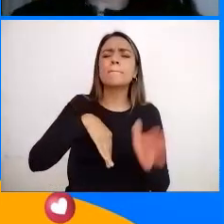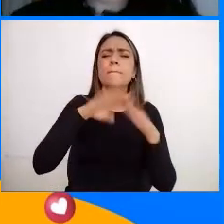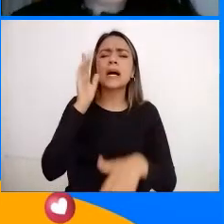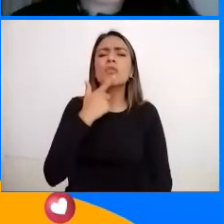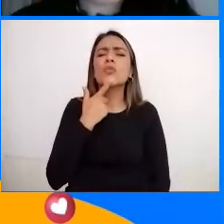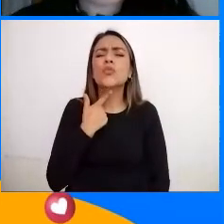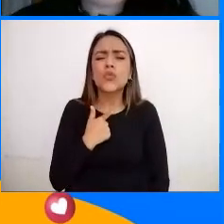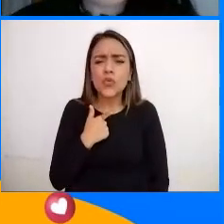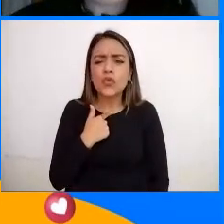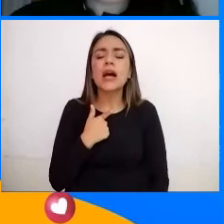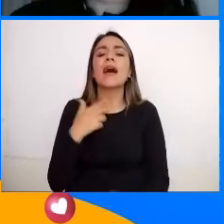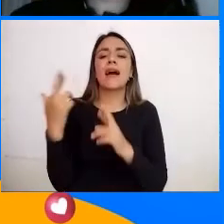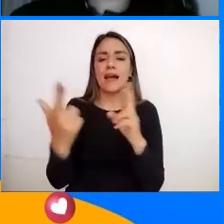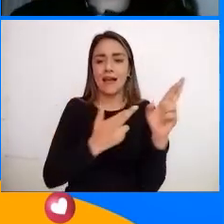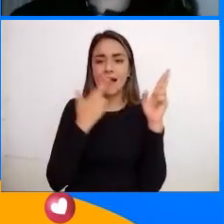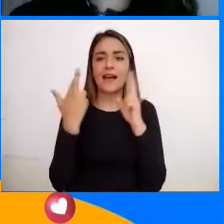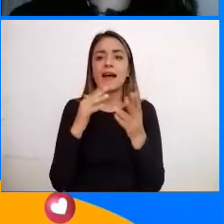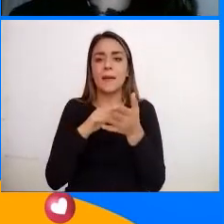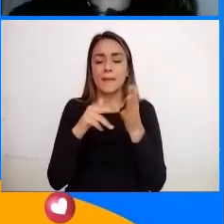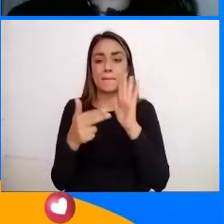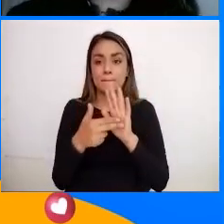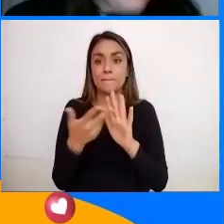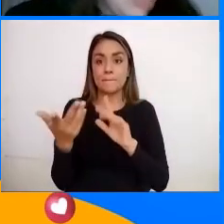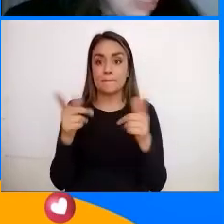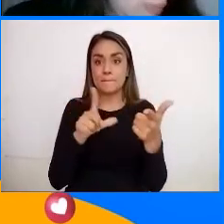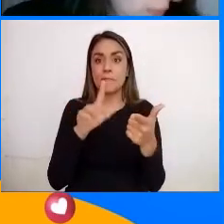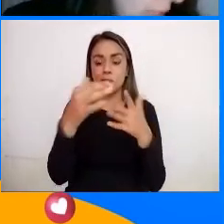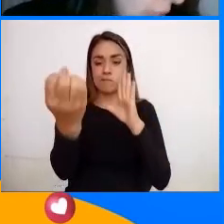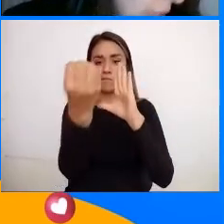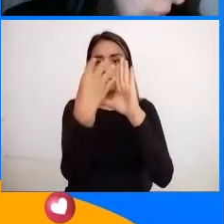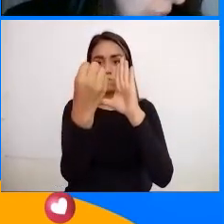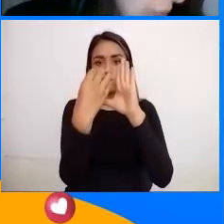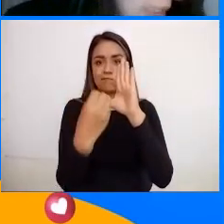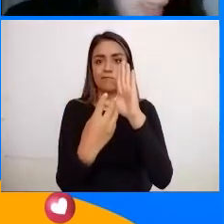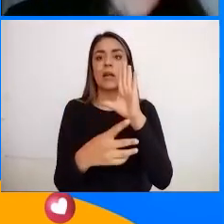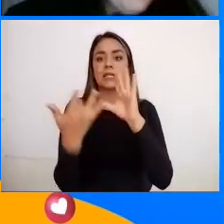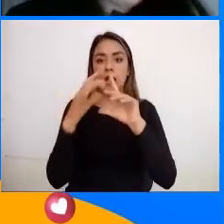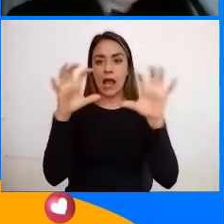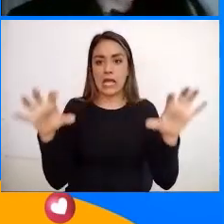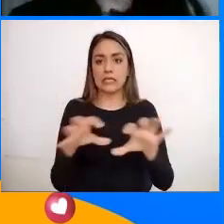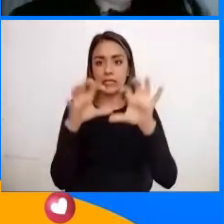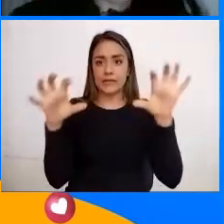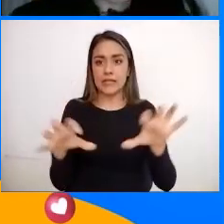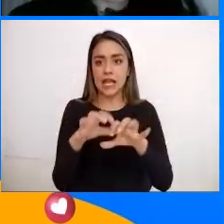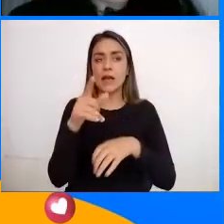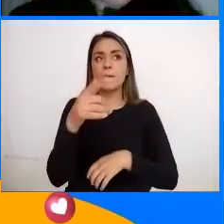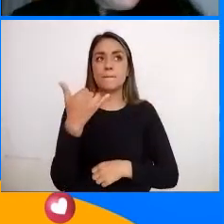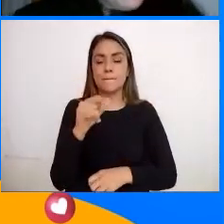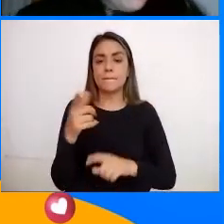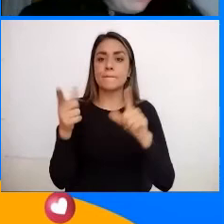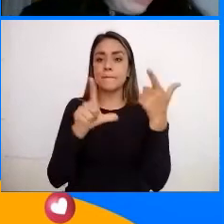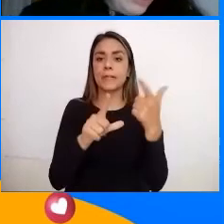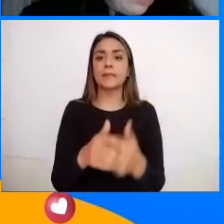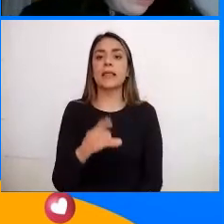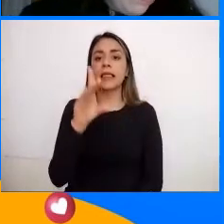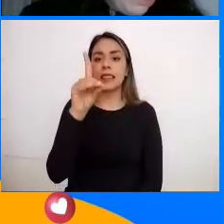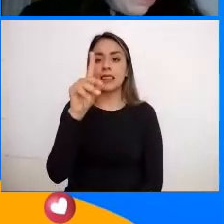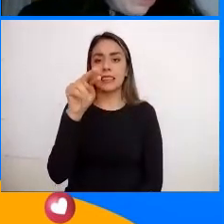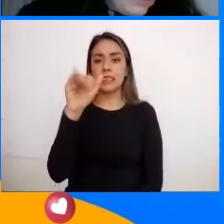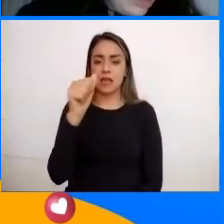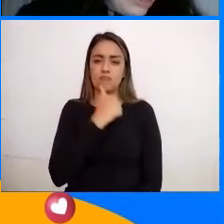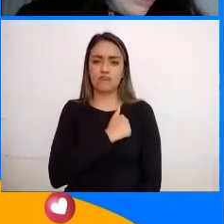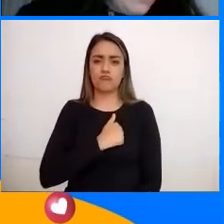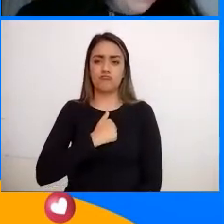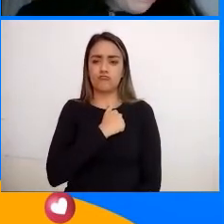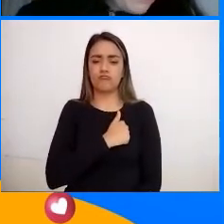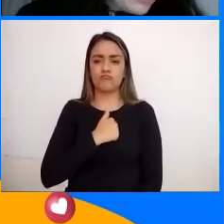vamos A volver a hacer Por Mentimeter ¿Listo? Yo tenía aquí 2000 actividades Listas Pero entonces Dani Por favor Colabóreme